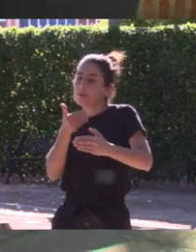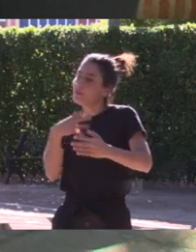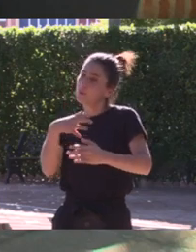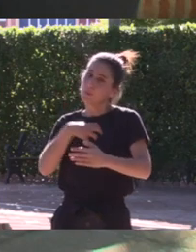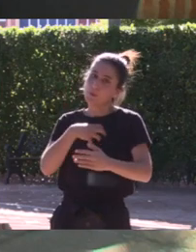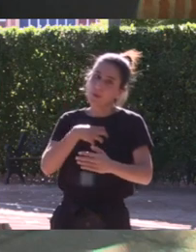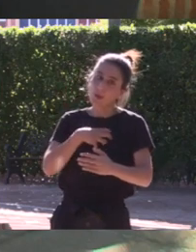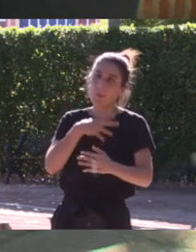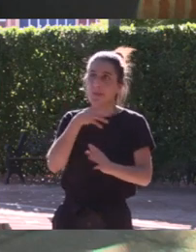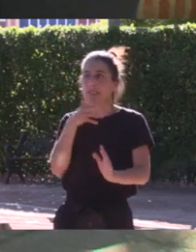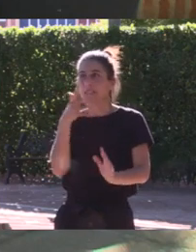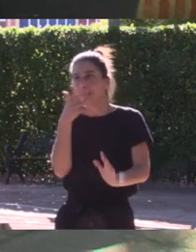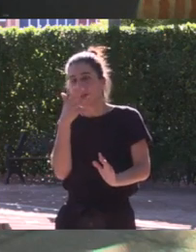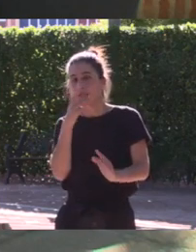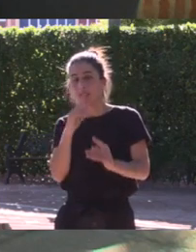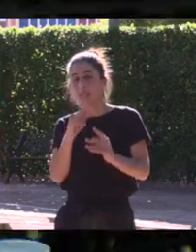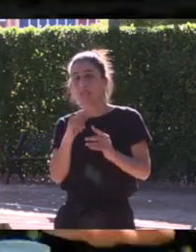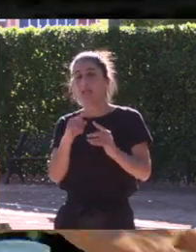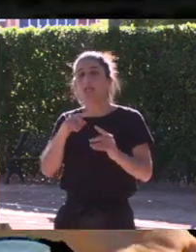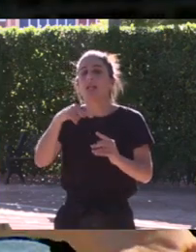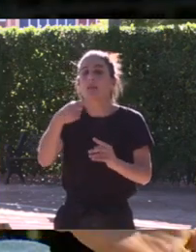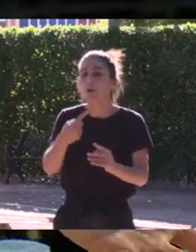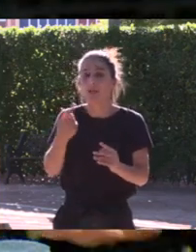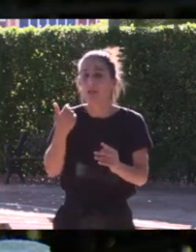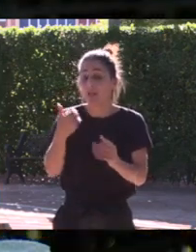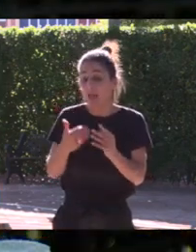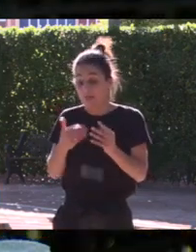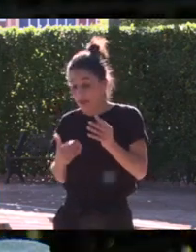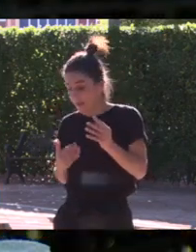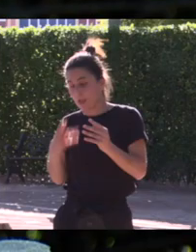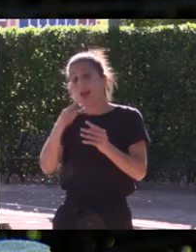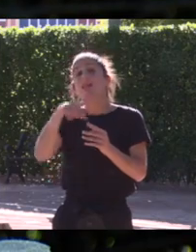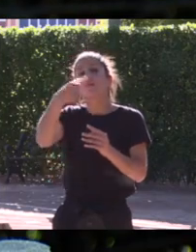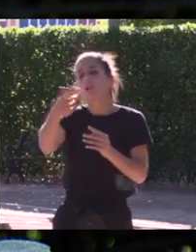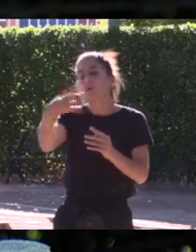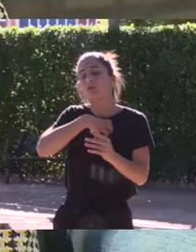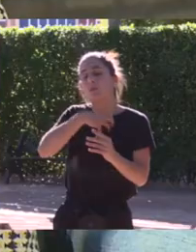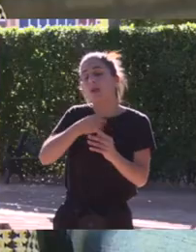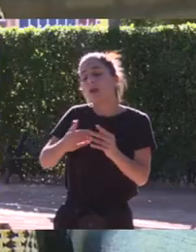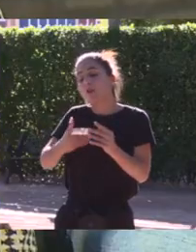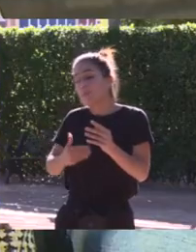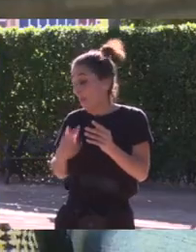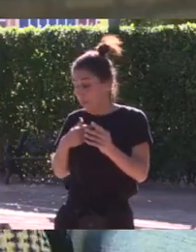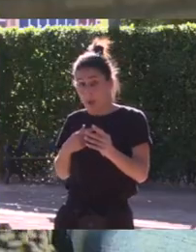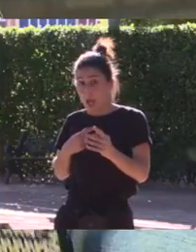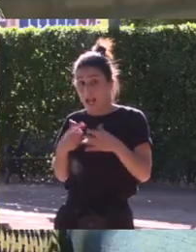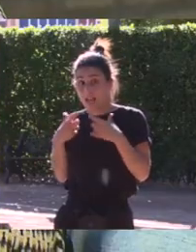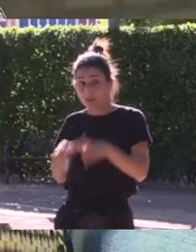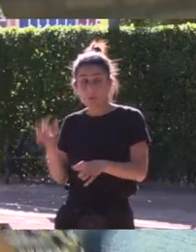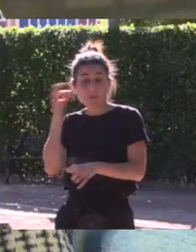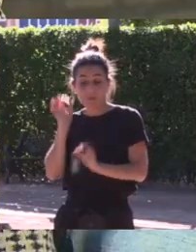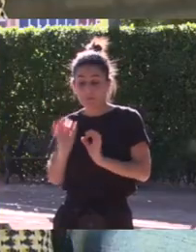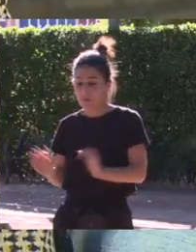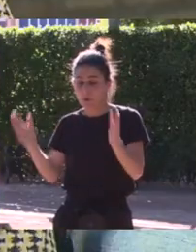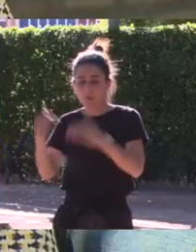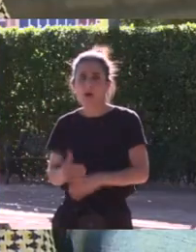dejaron sospechosamente y en las anteriores es que ni existía la categoría femenina sí así es Cristina yo de hecho podía haber ido